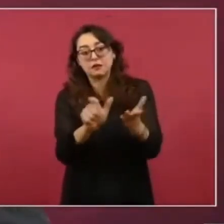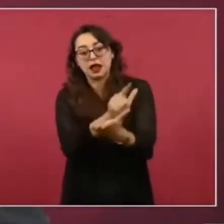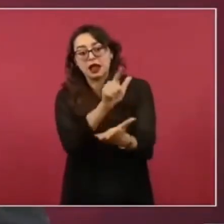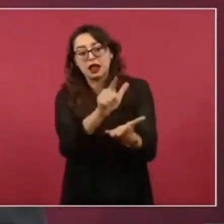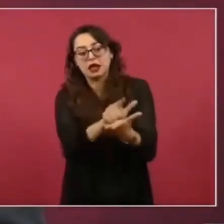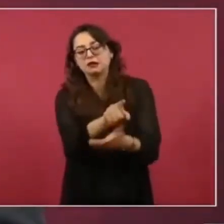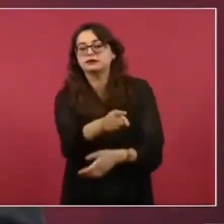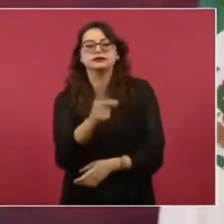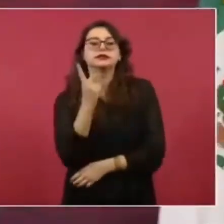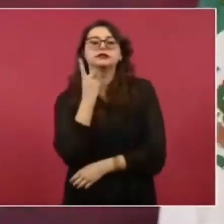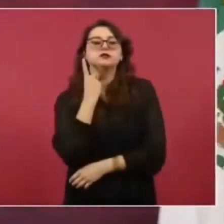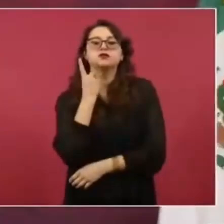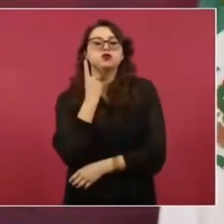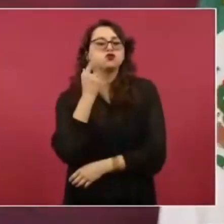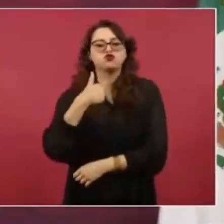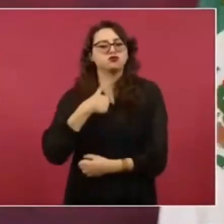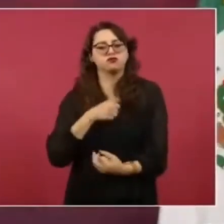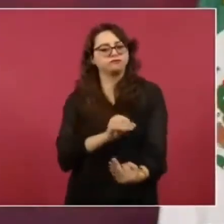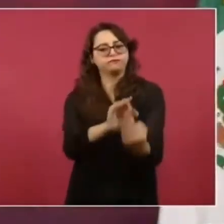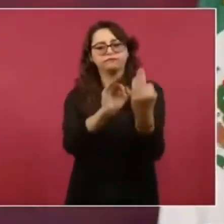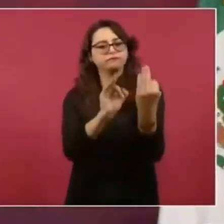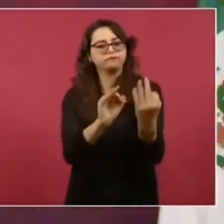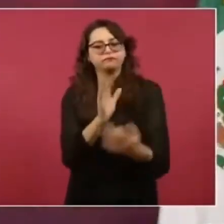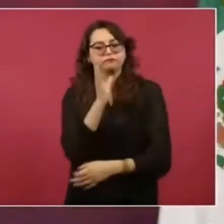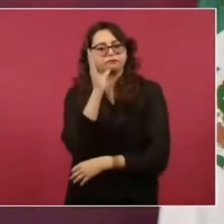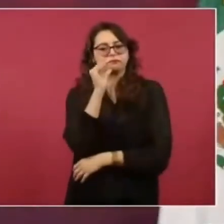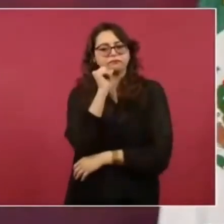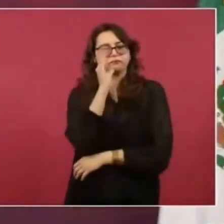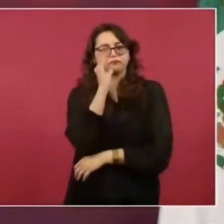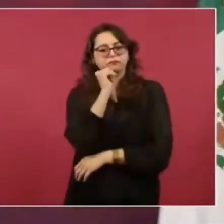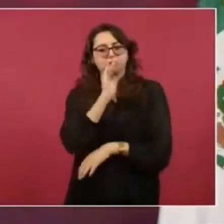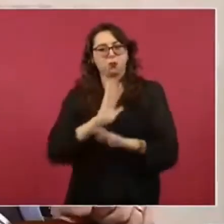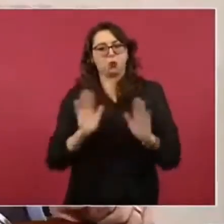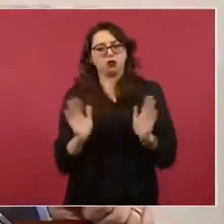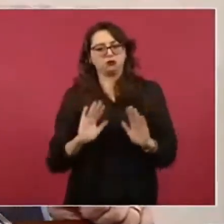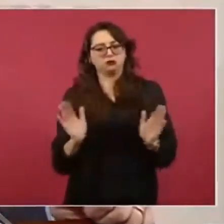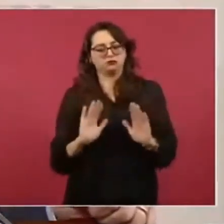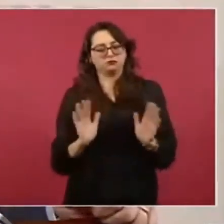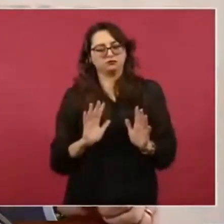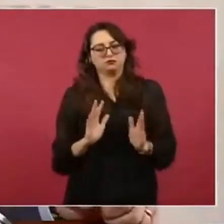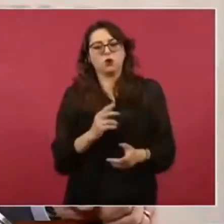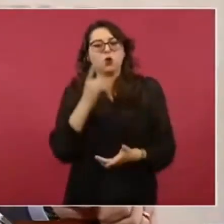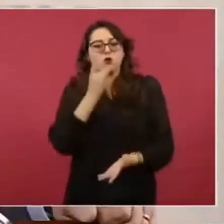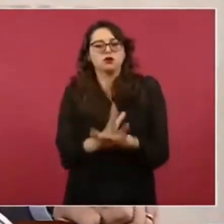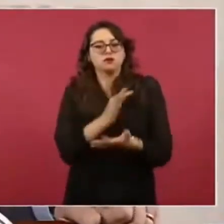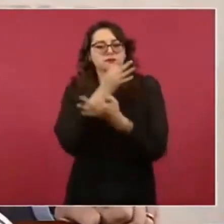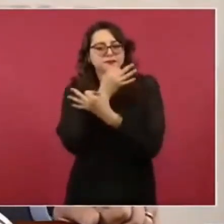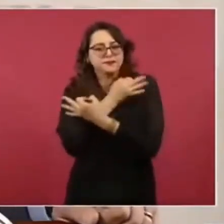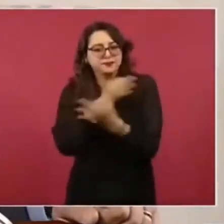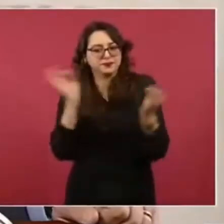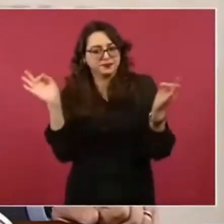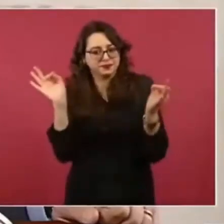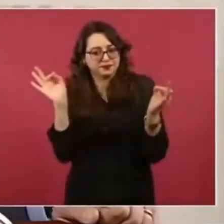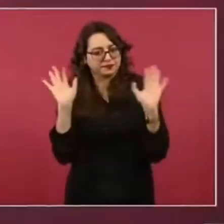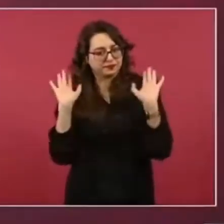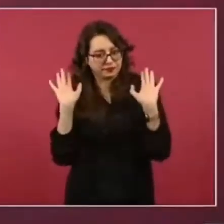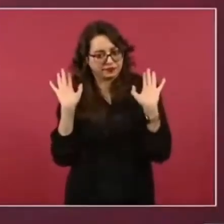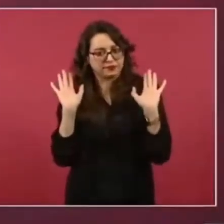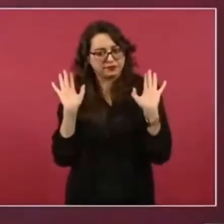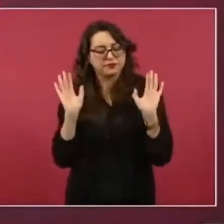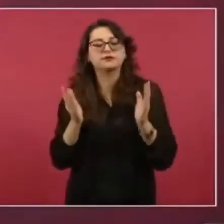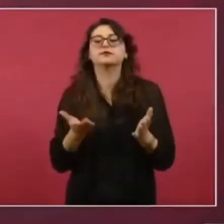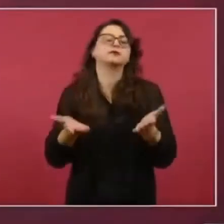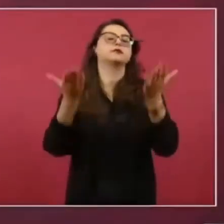otra cosa muy breve. Hay que tomar en cuenta en todo este debate de la migración, la